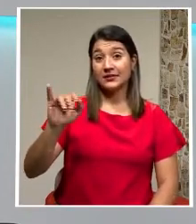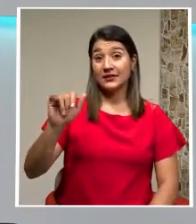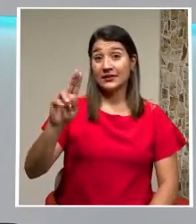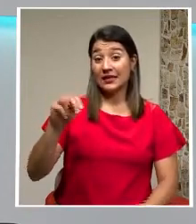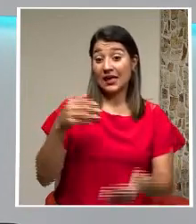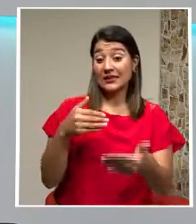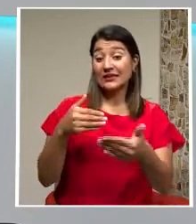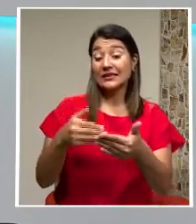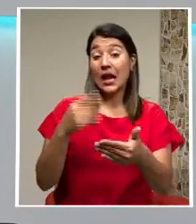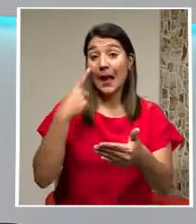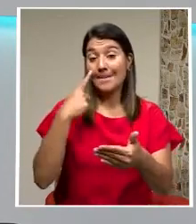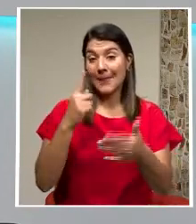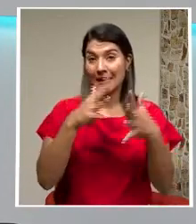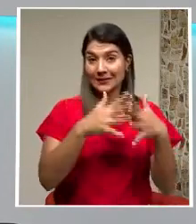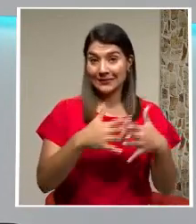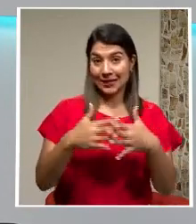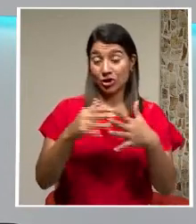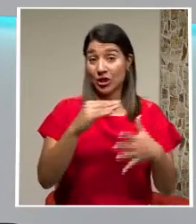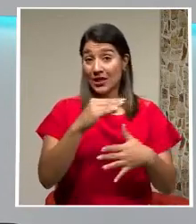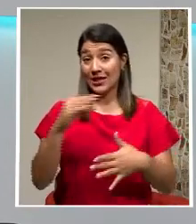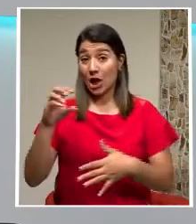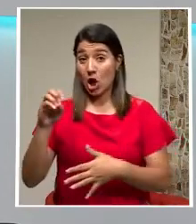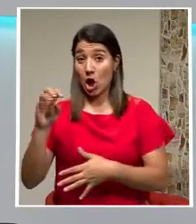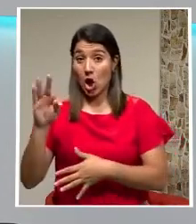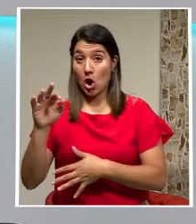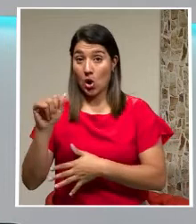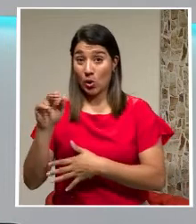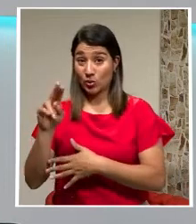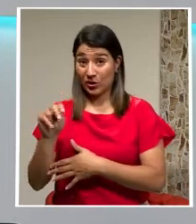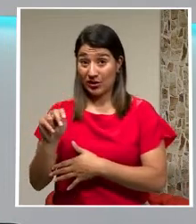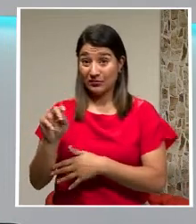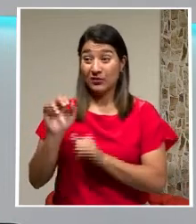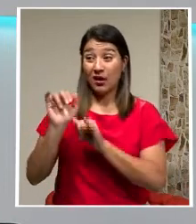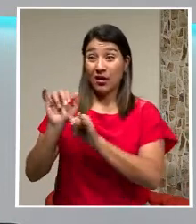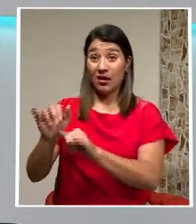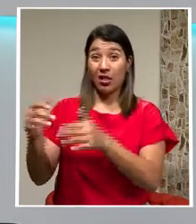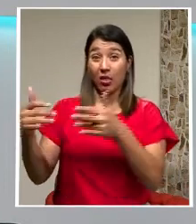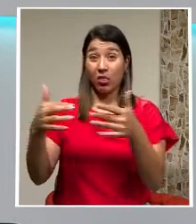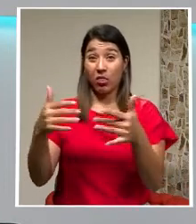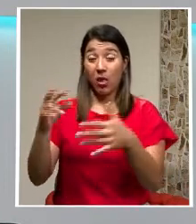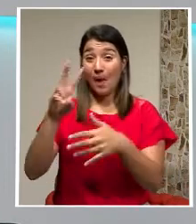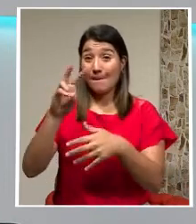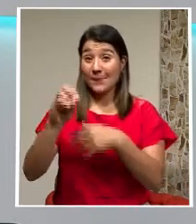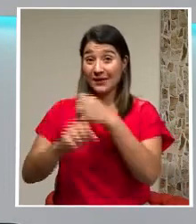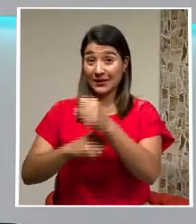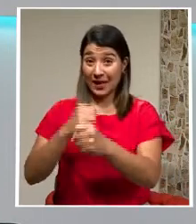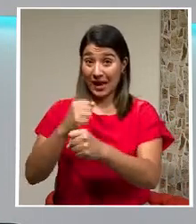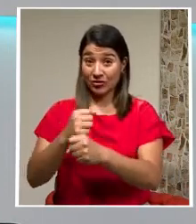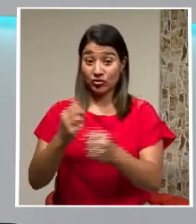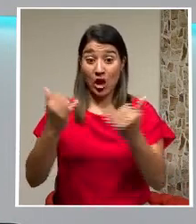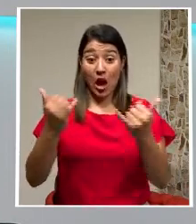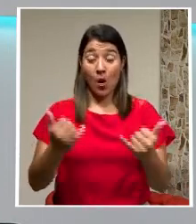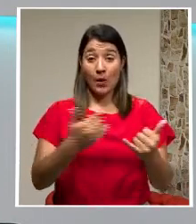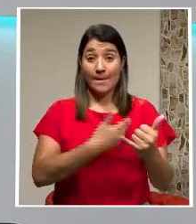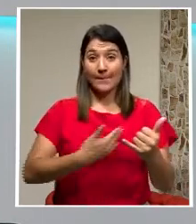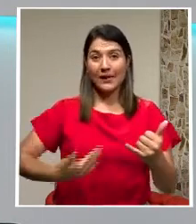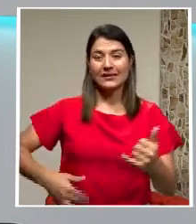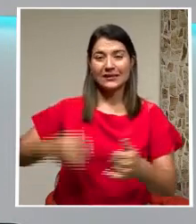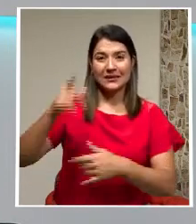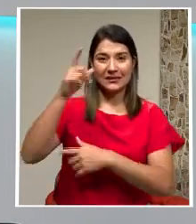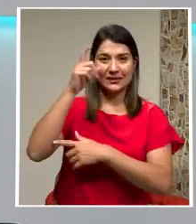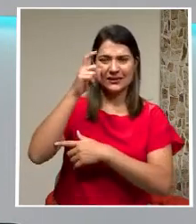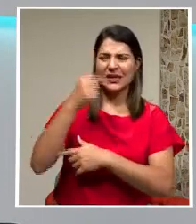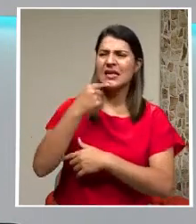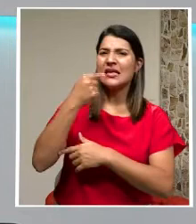OTAN Tras dos décadas Involucrados En un conflicto Irresoluble El presidente Joe Biden Anunció